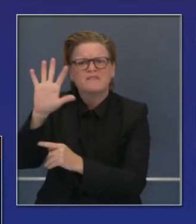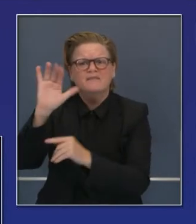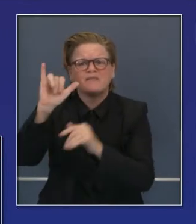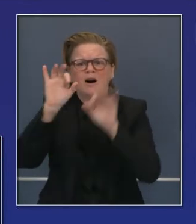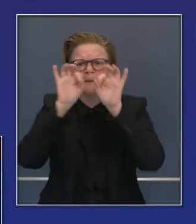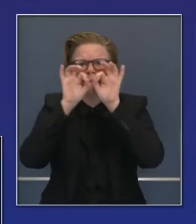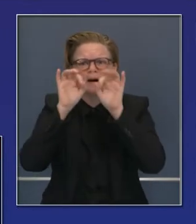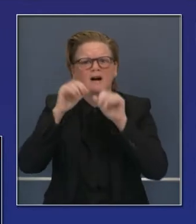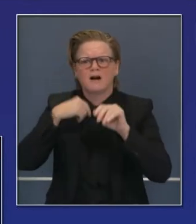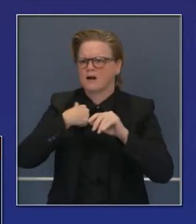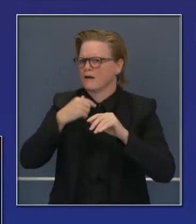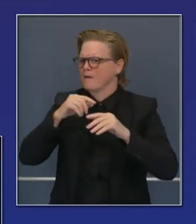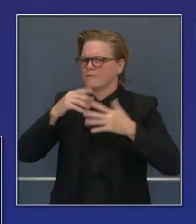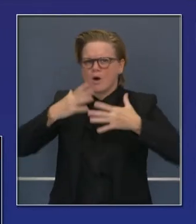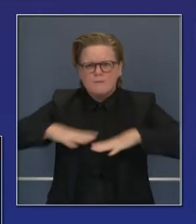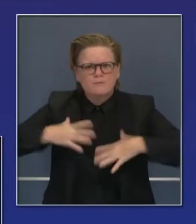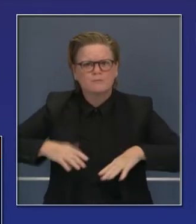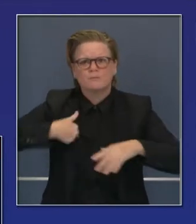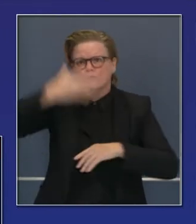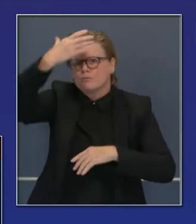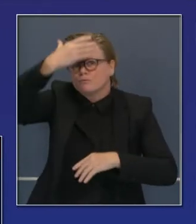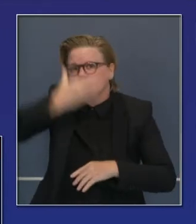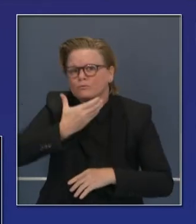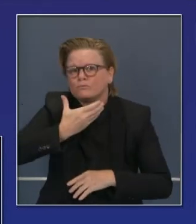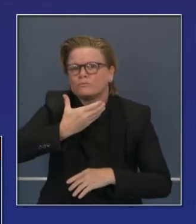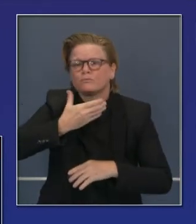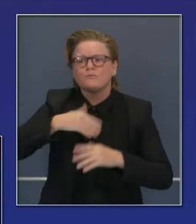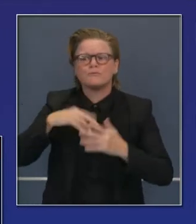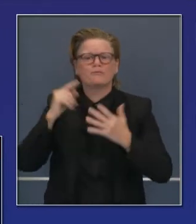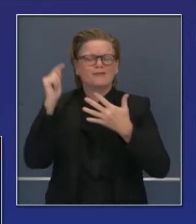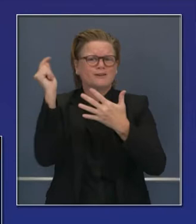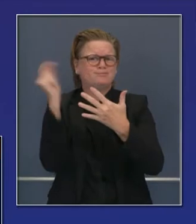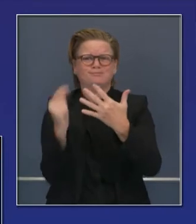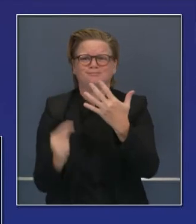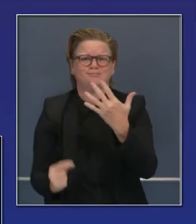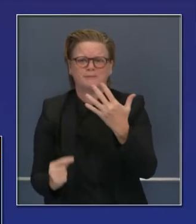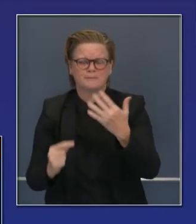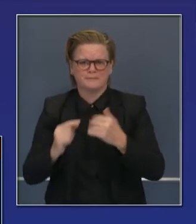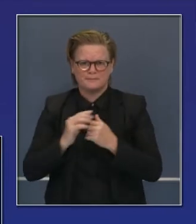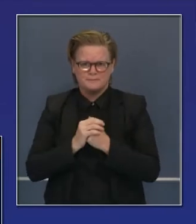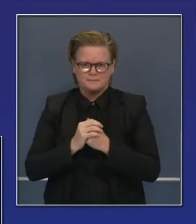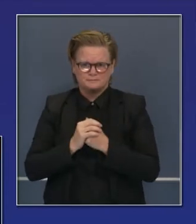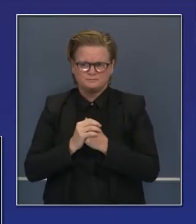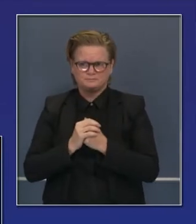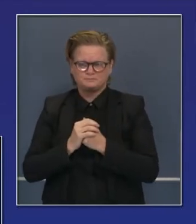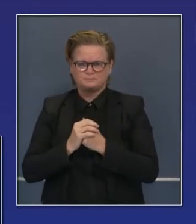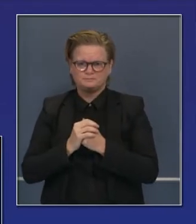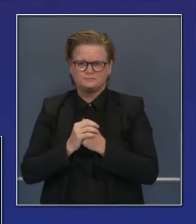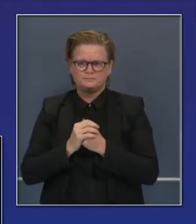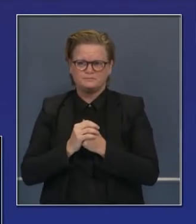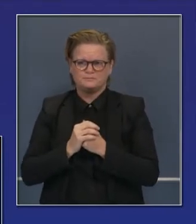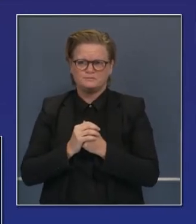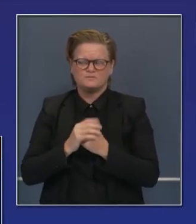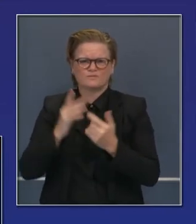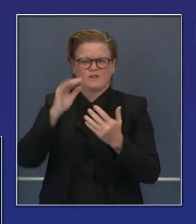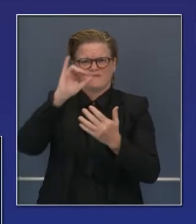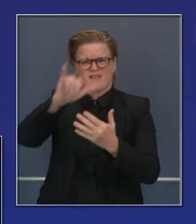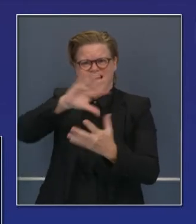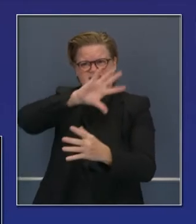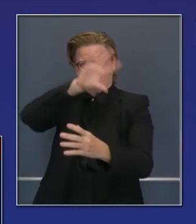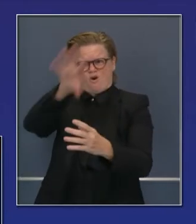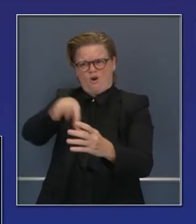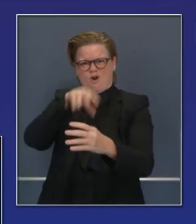estamos hablando de batas, caretas, guantes, etcétera. Más de 500 millones de mascarillas